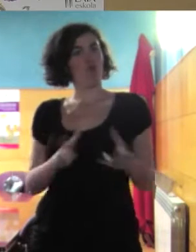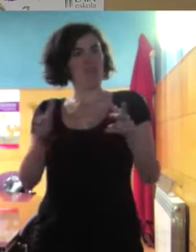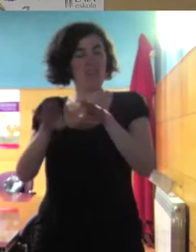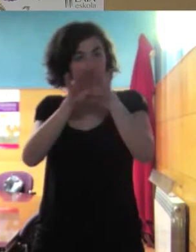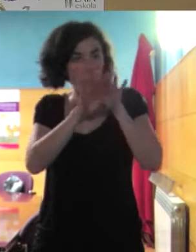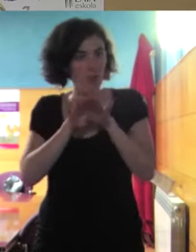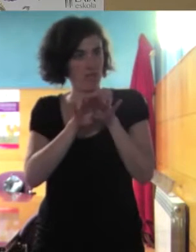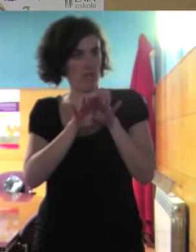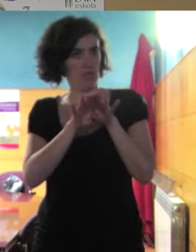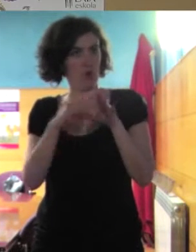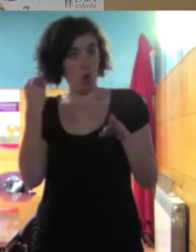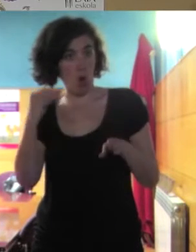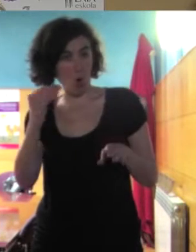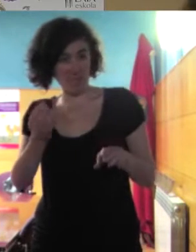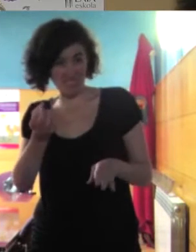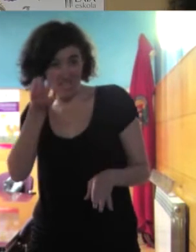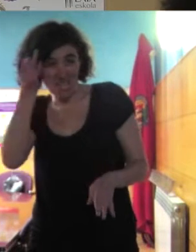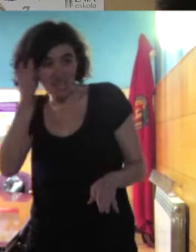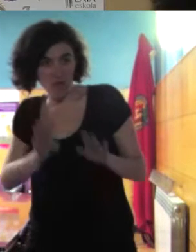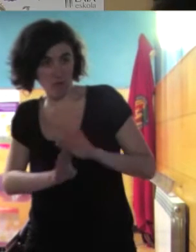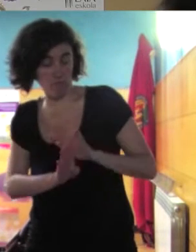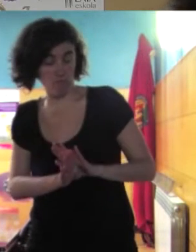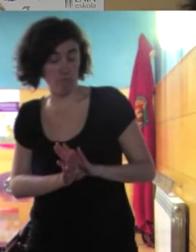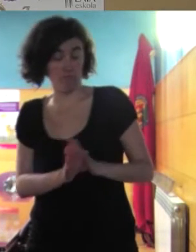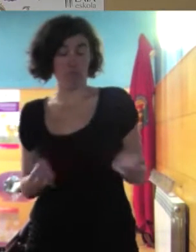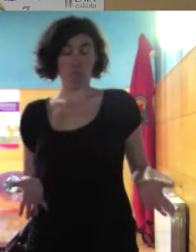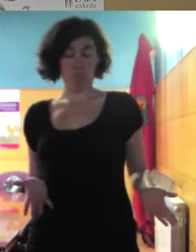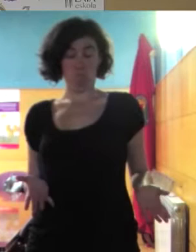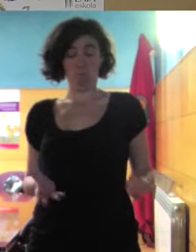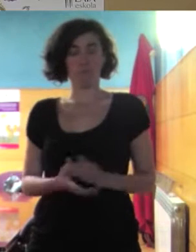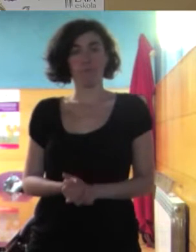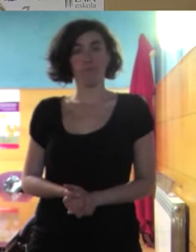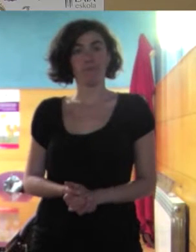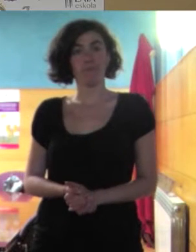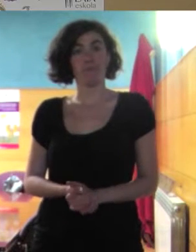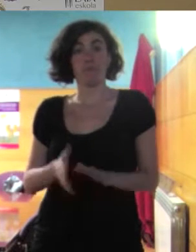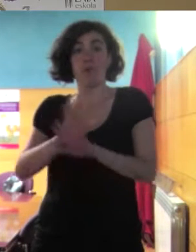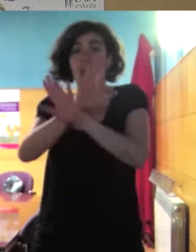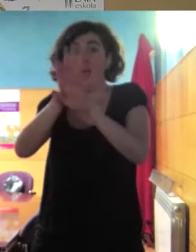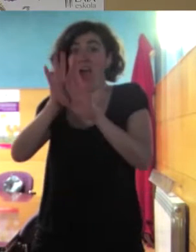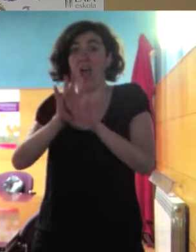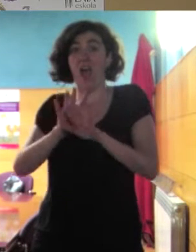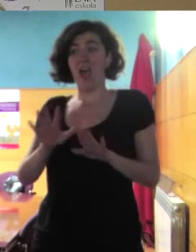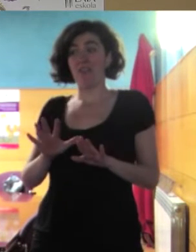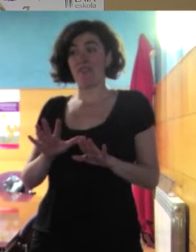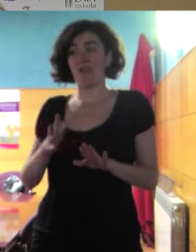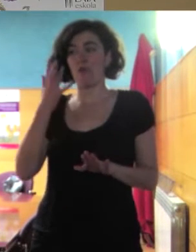ya pero es que oiga venimos venimos de aquí venimos de aquí